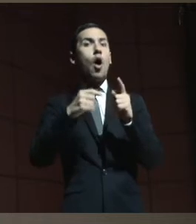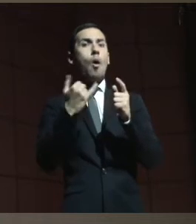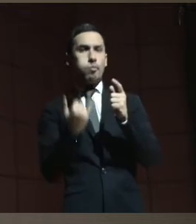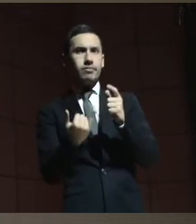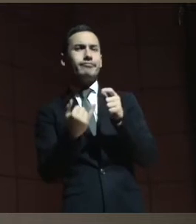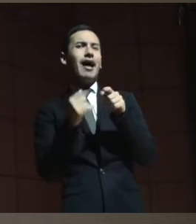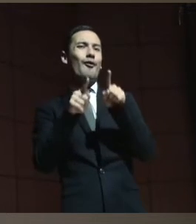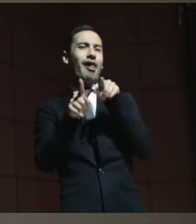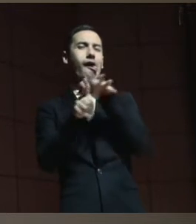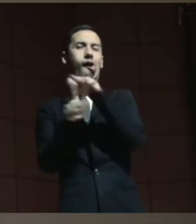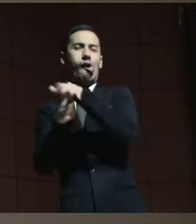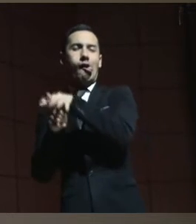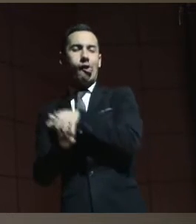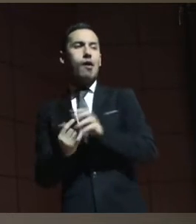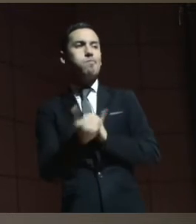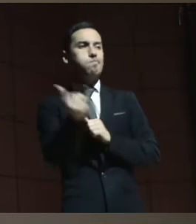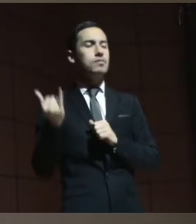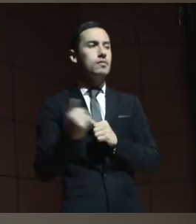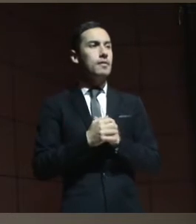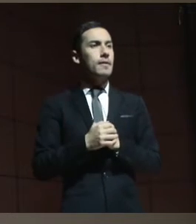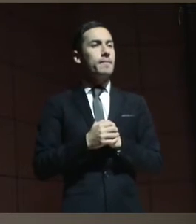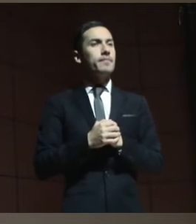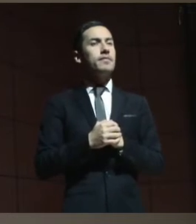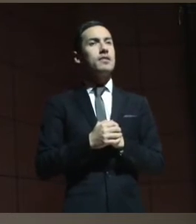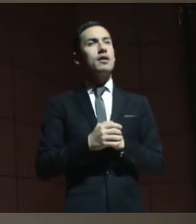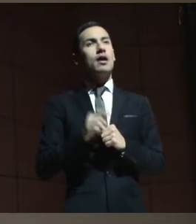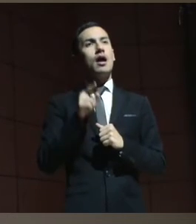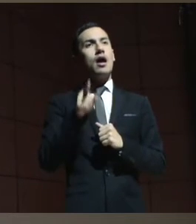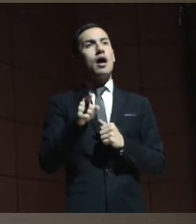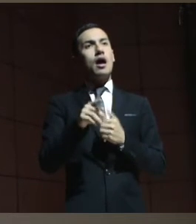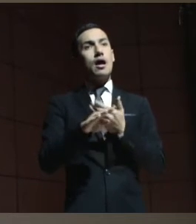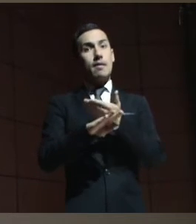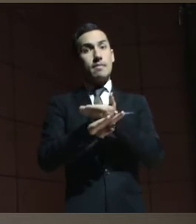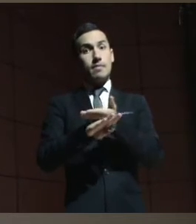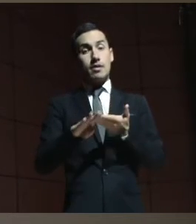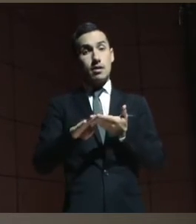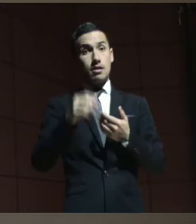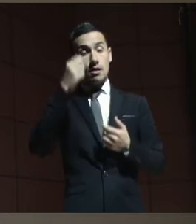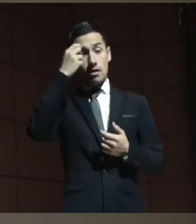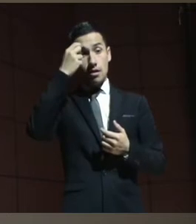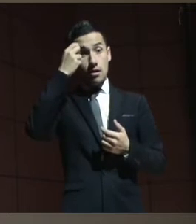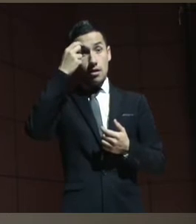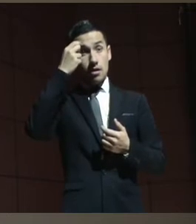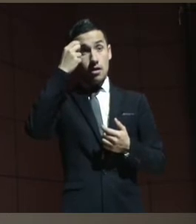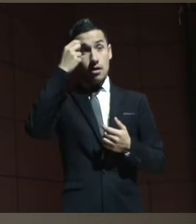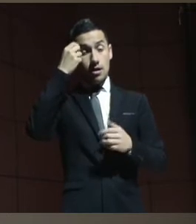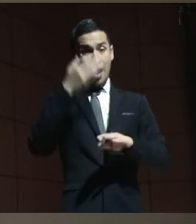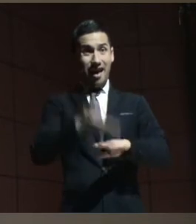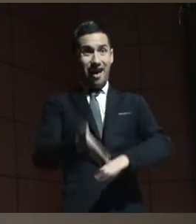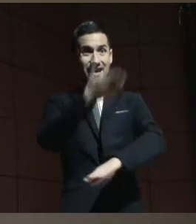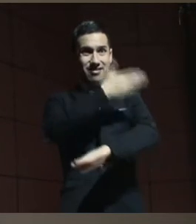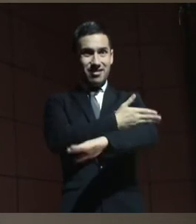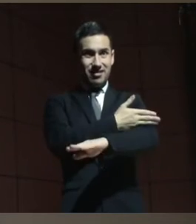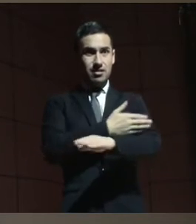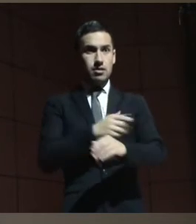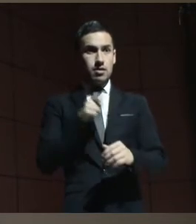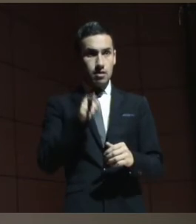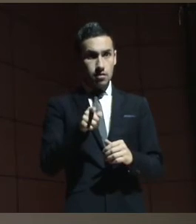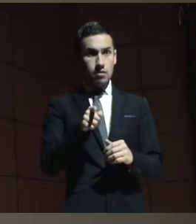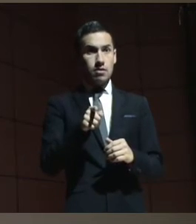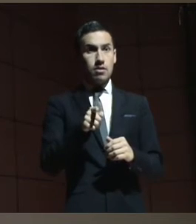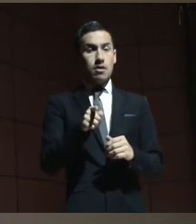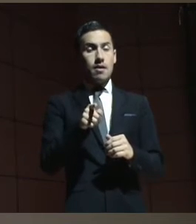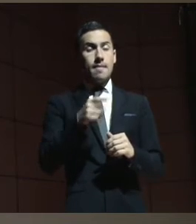resabios, donde se pedía para testar y dejar entonces anticipadamente por ahí